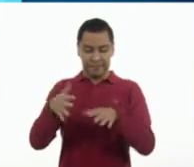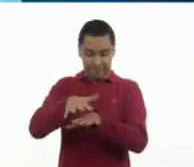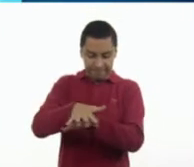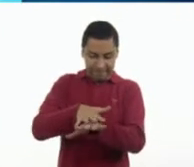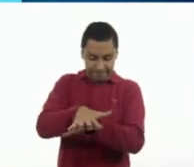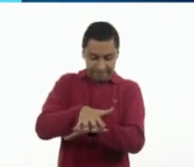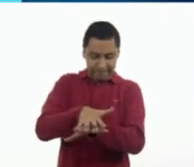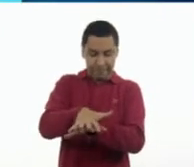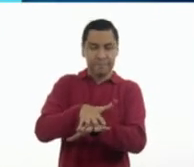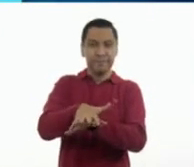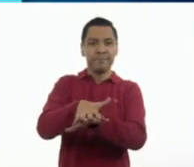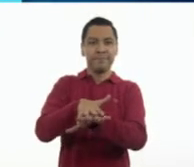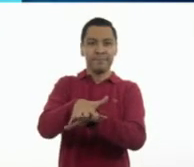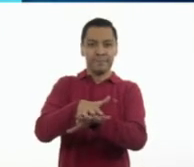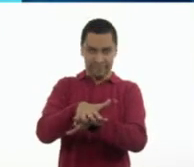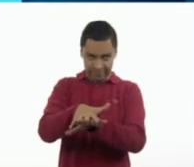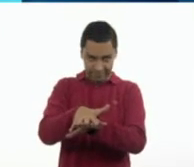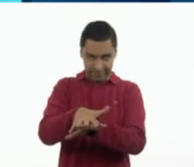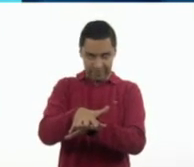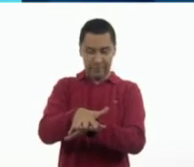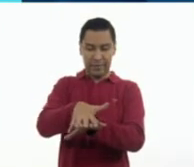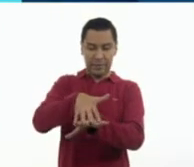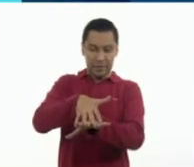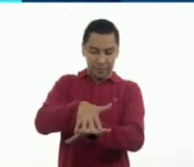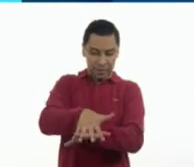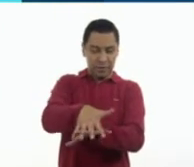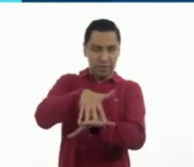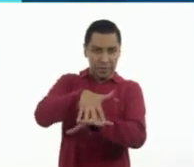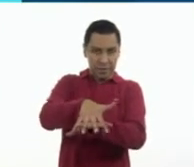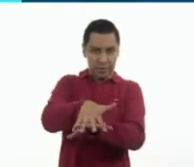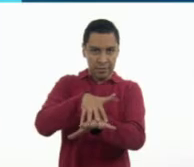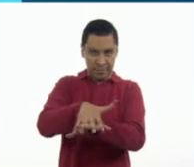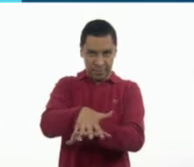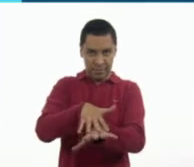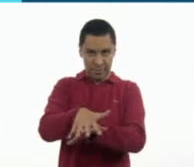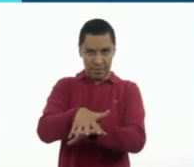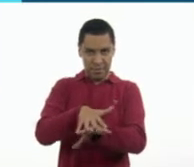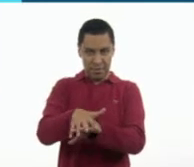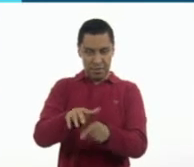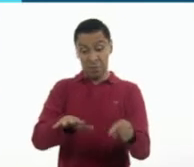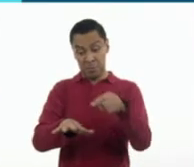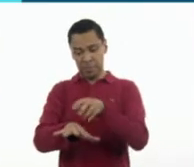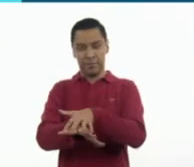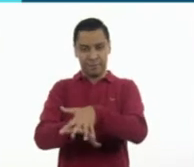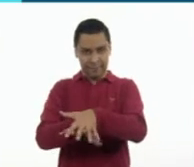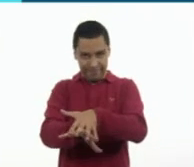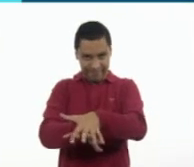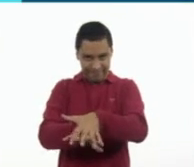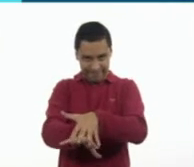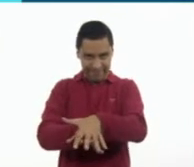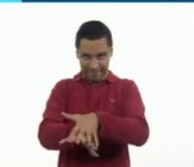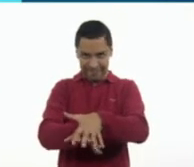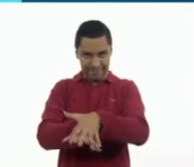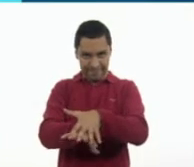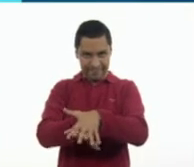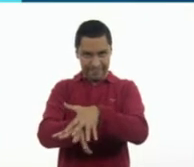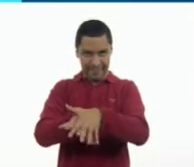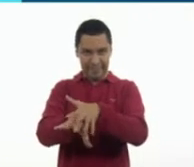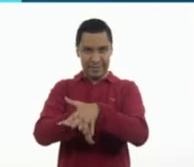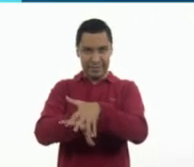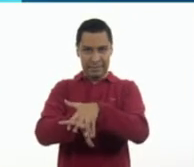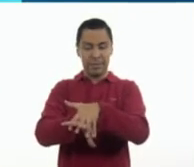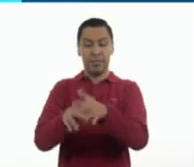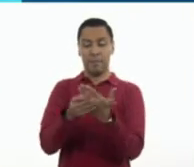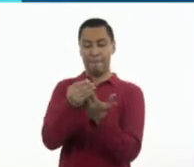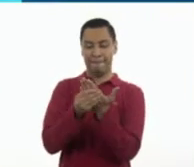palma de una de tus manos contra el dorso de la otra, entrelazando los dedos. Repite lo mismo con la otra mano. Frota los dedos.